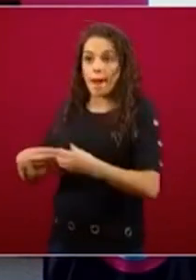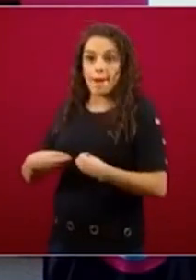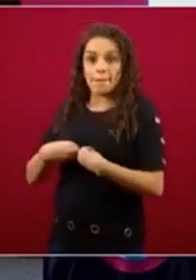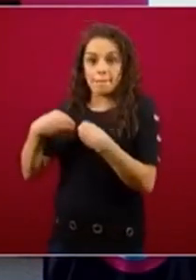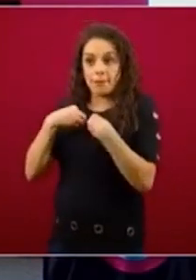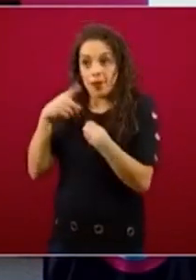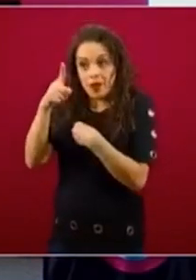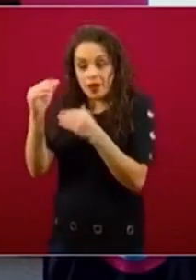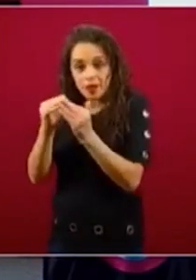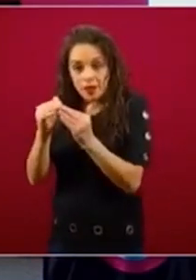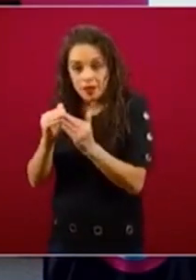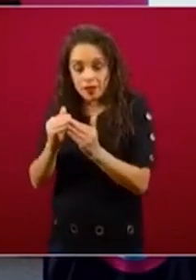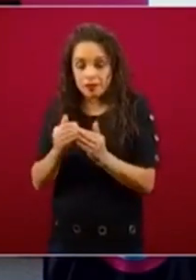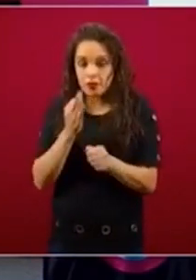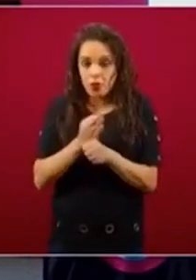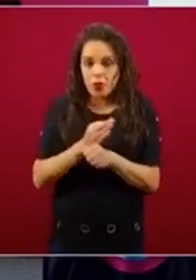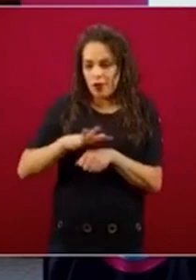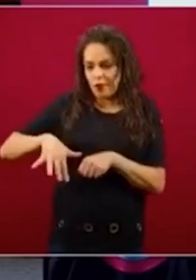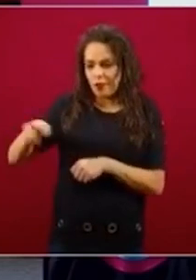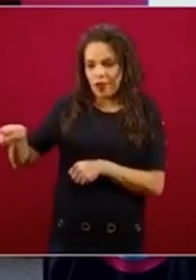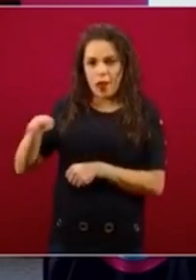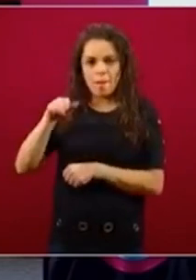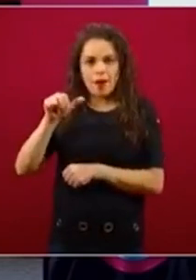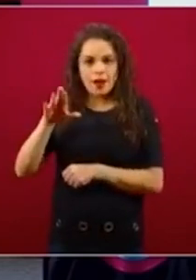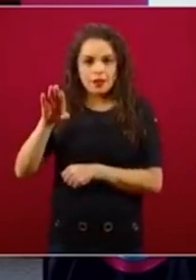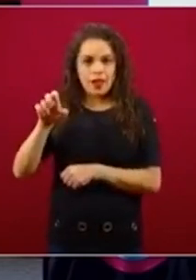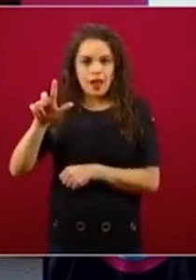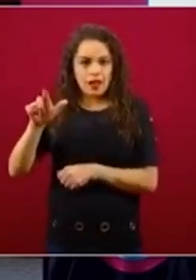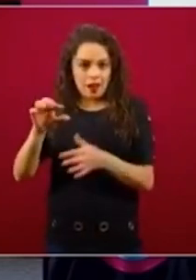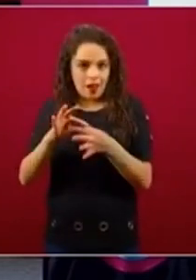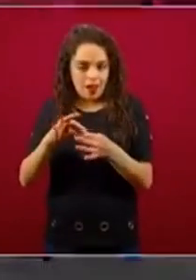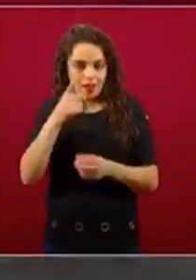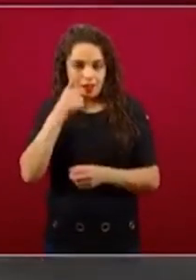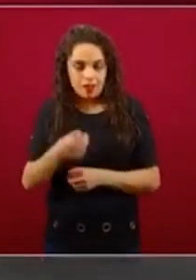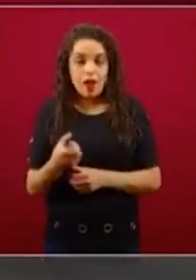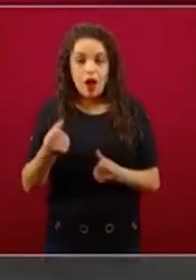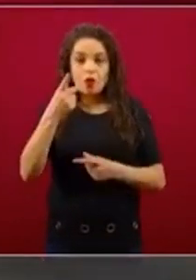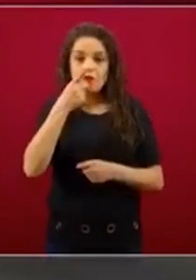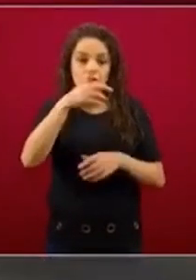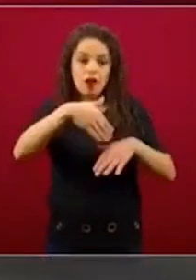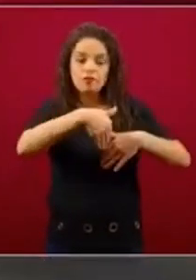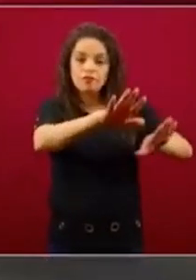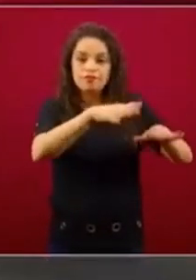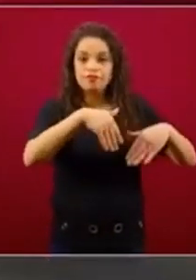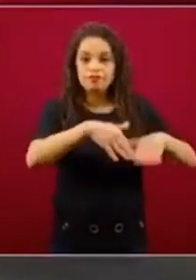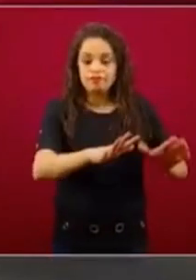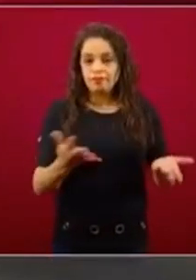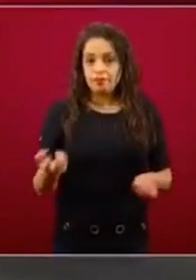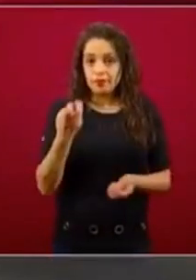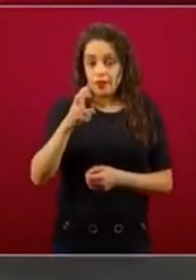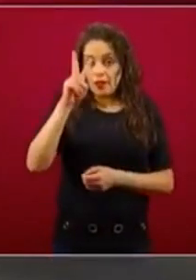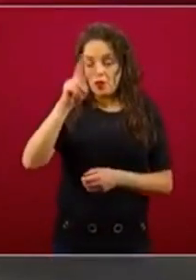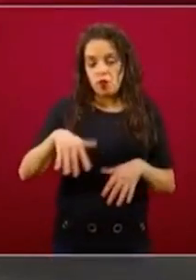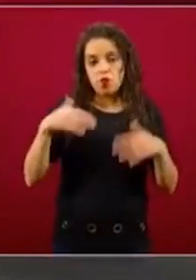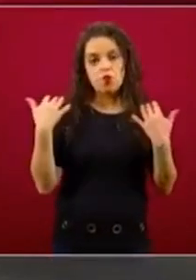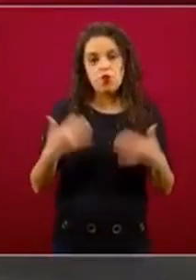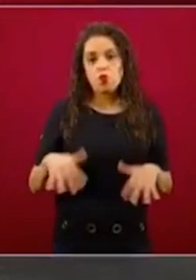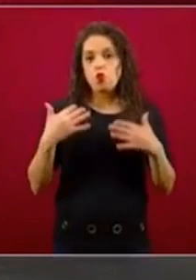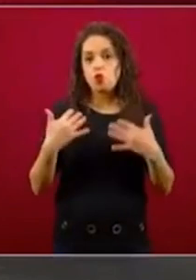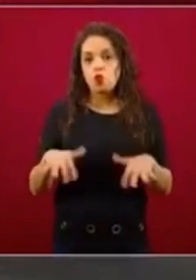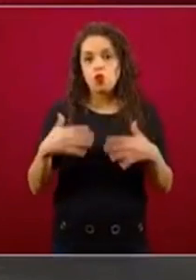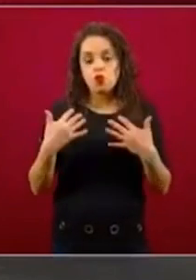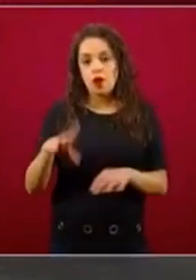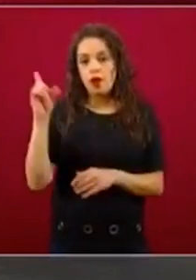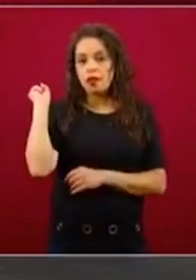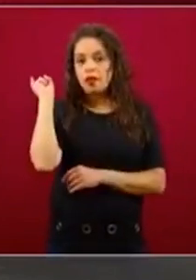de narrar Marcelina, en algunos casos les han pedido retirarse. Pues sus ingresos se ven comprometidos de una manera muy